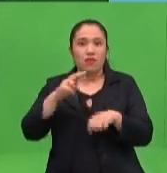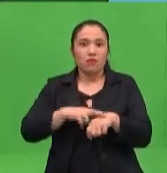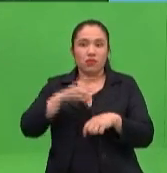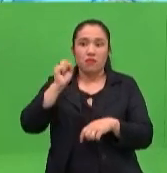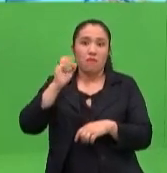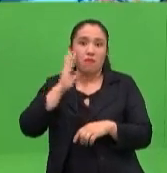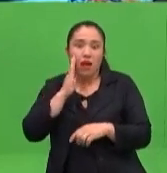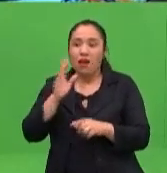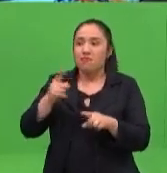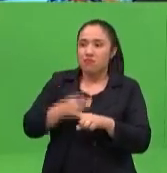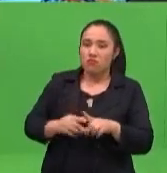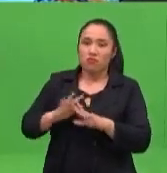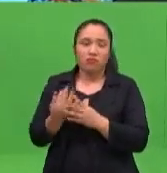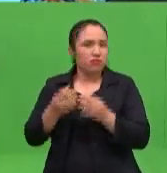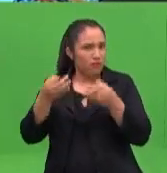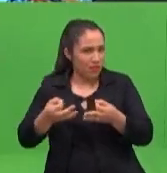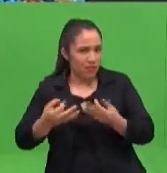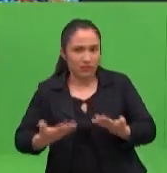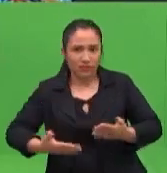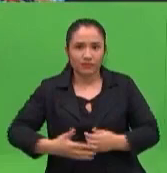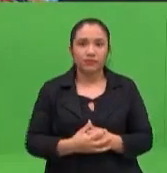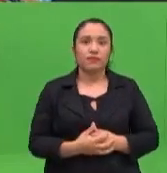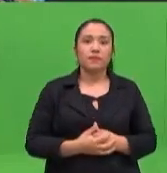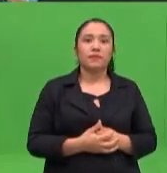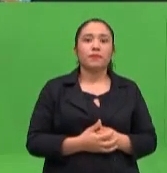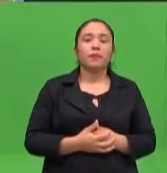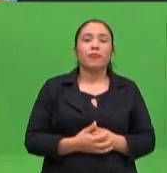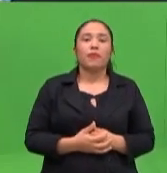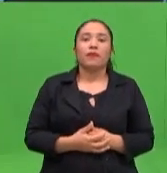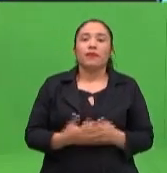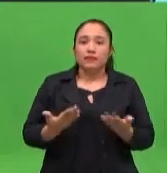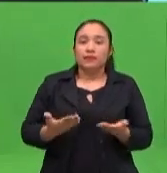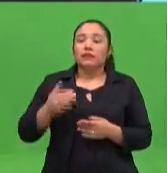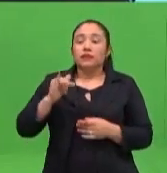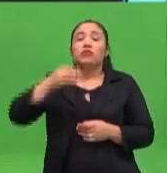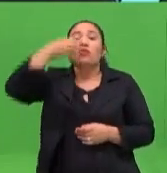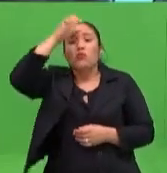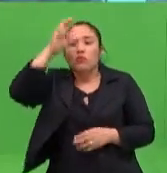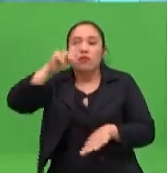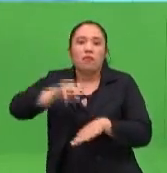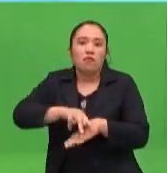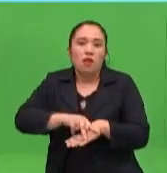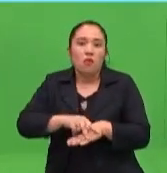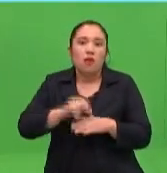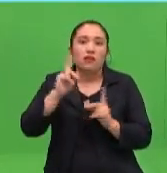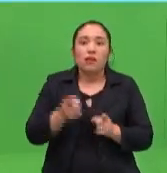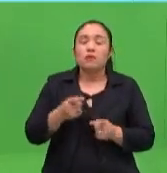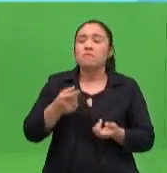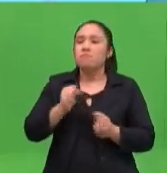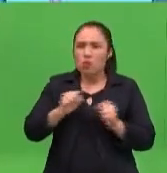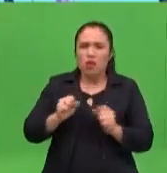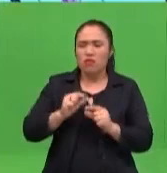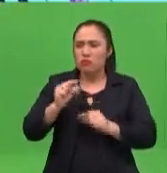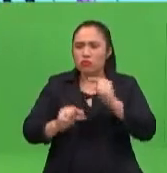erróneas que nos han marcado en la vida y que probablemente las seguimos repitiendo. ¿Cómo suspender eso con la práctica diaria y la